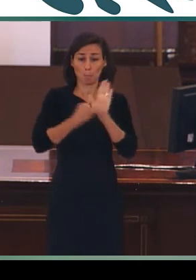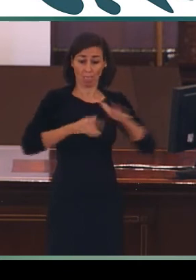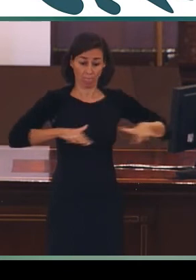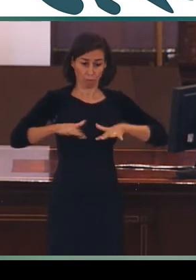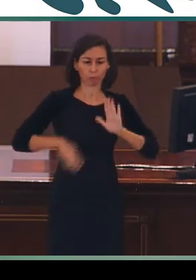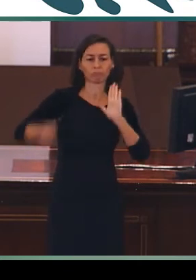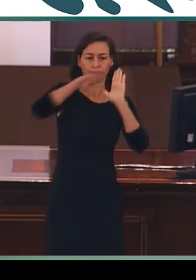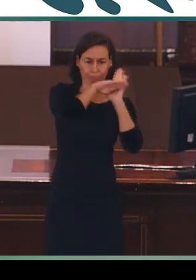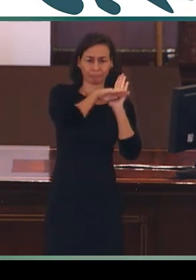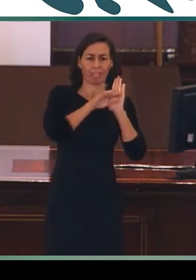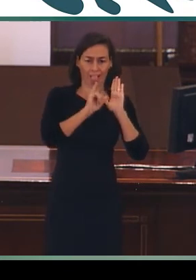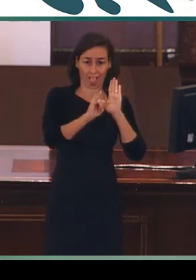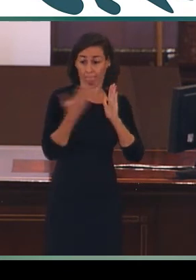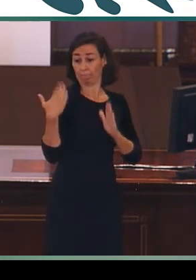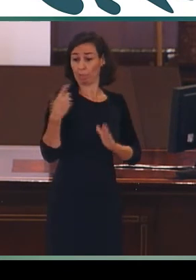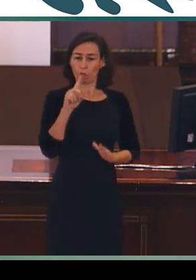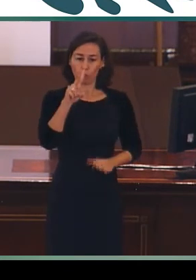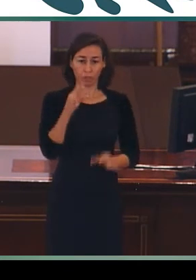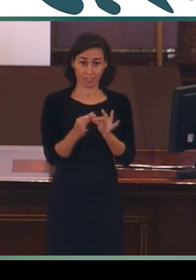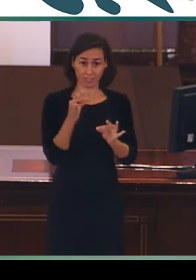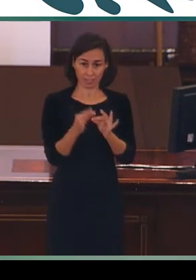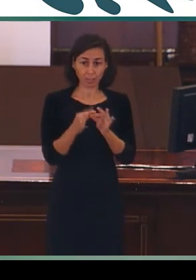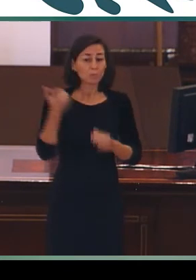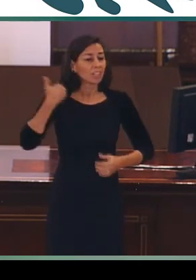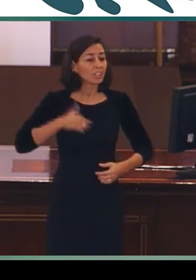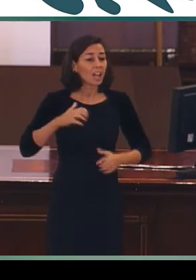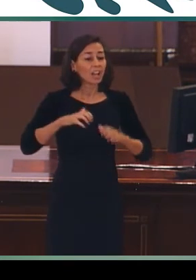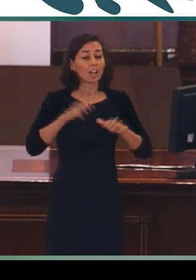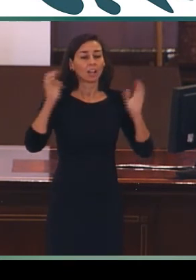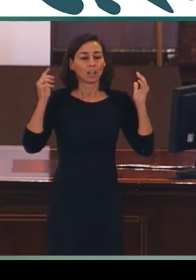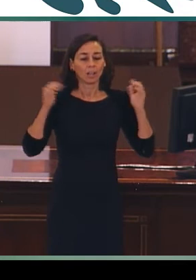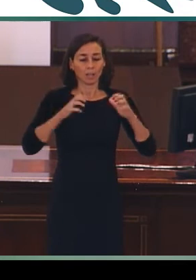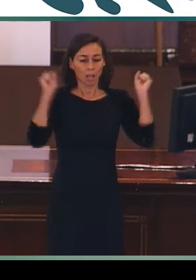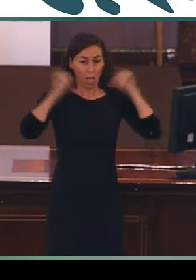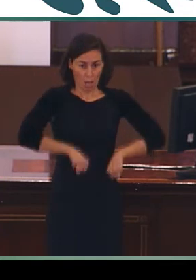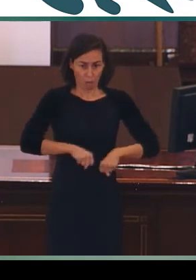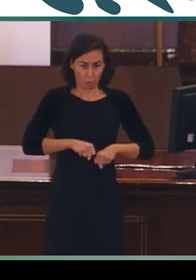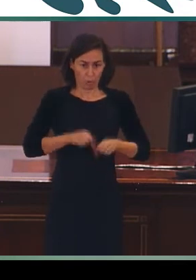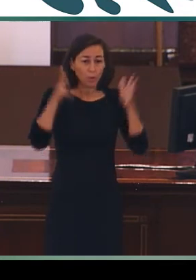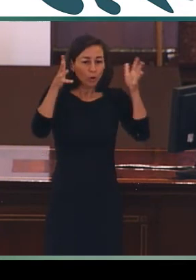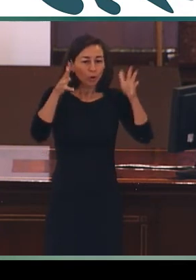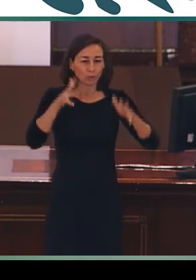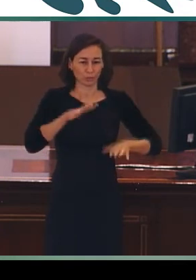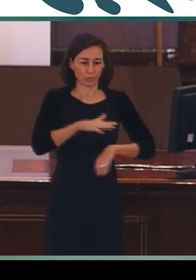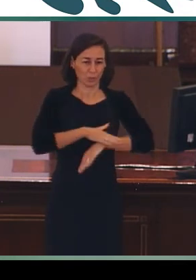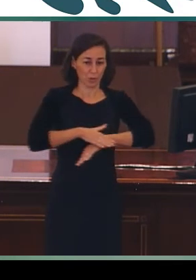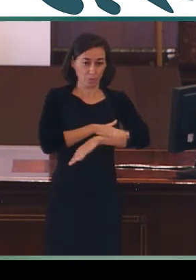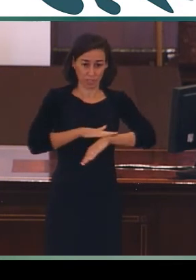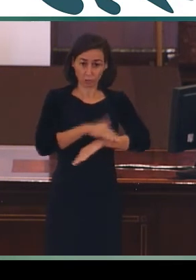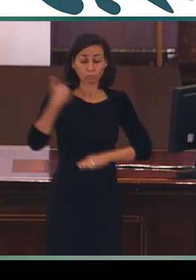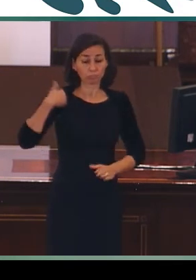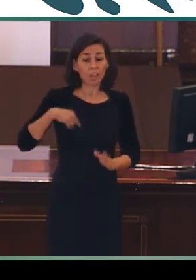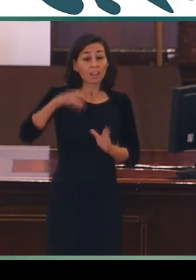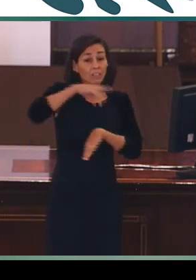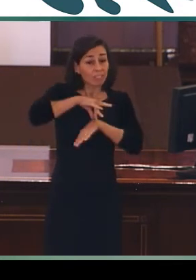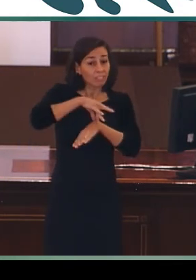Discapacidad que el pasado 12 de septiembre aprobó el Consejo de Ministros en el marco de la Agenda Social del Gobierno.